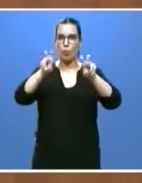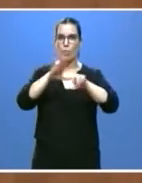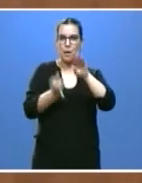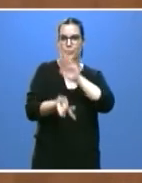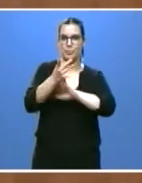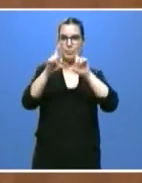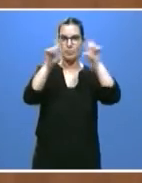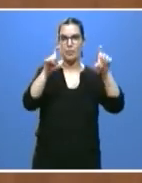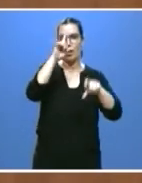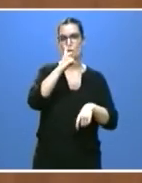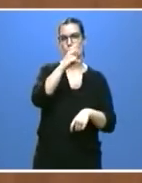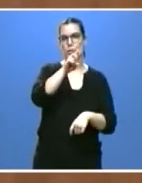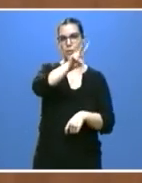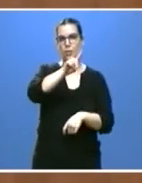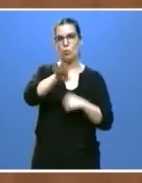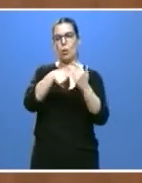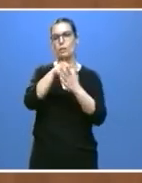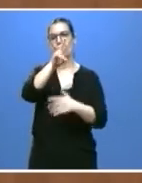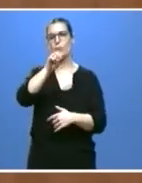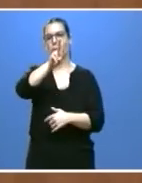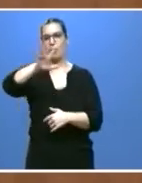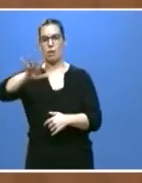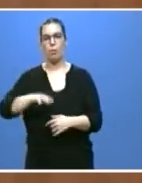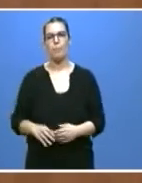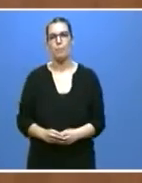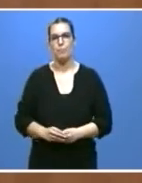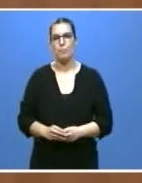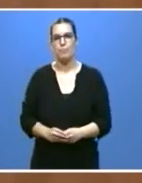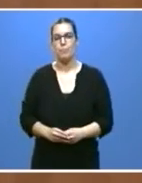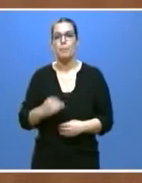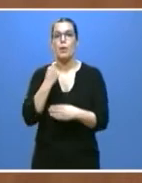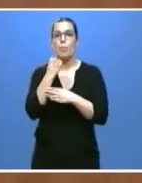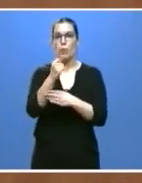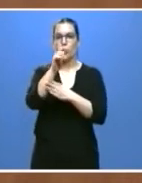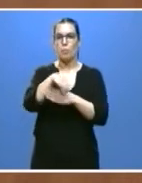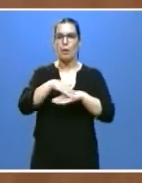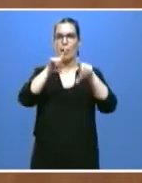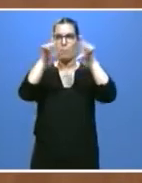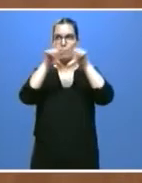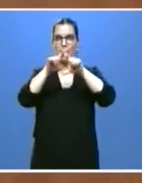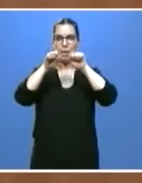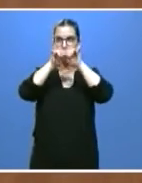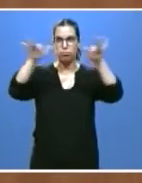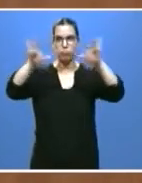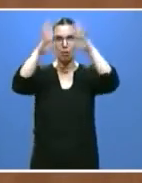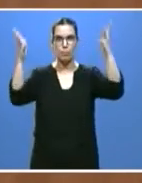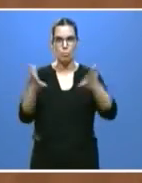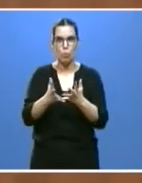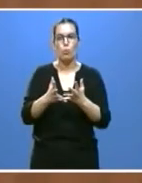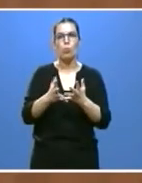2021-2025. Apoyando a la internacionalización, abriendo nuevos mercados,